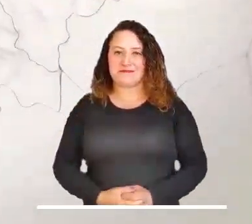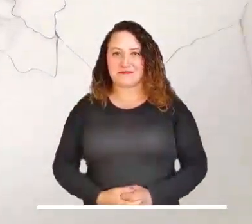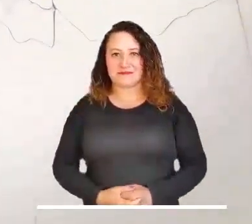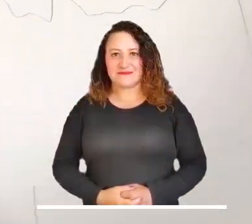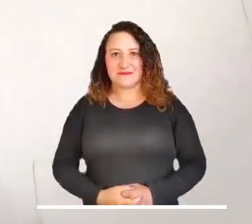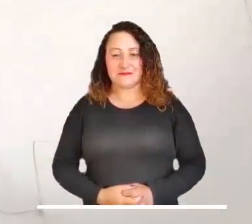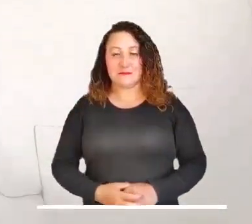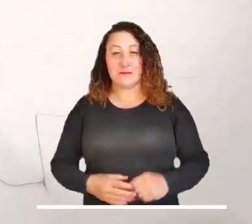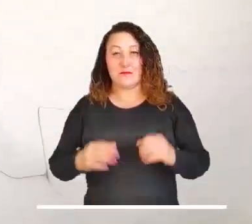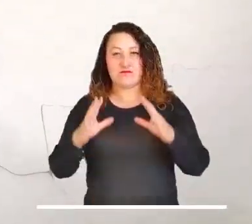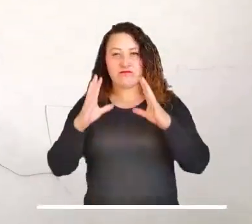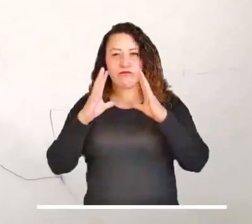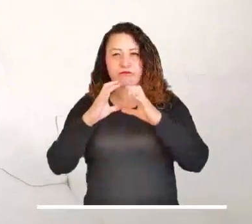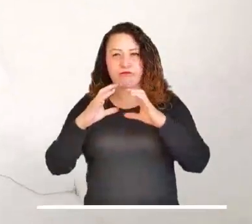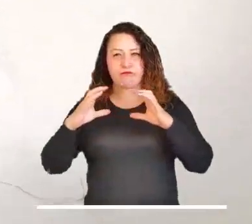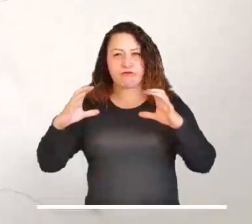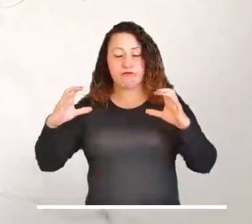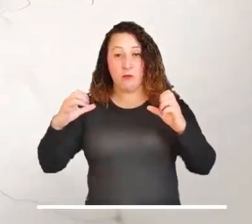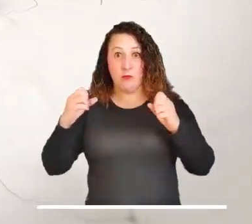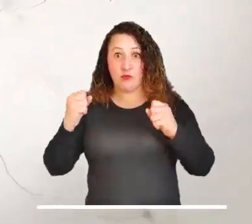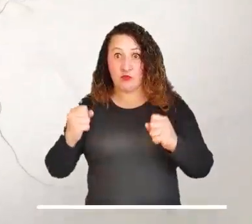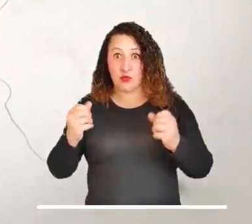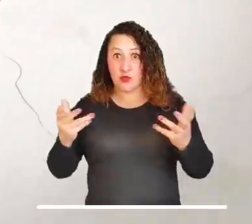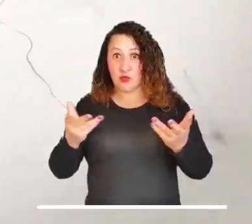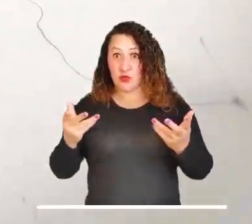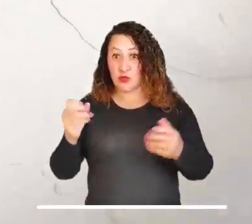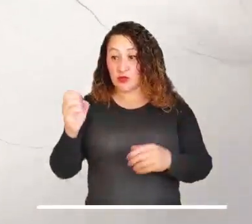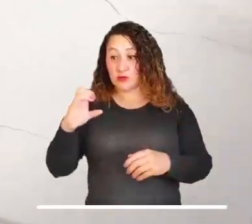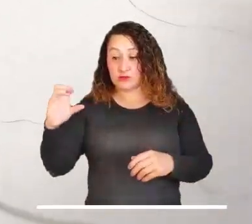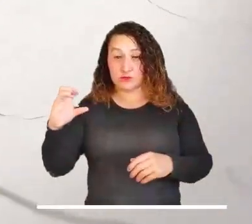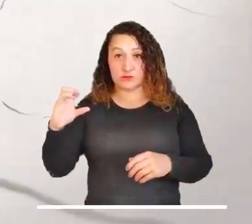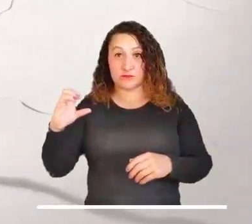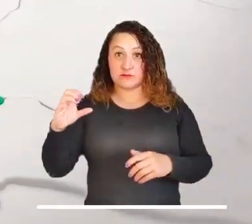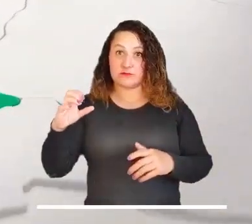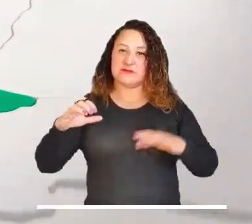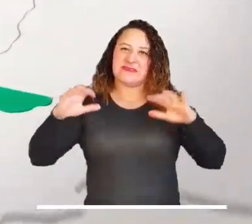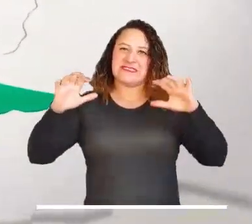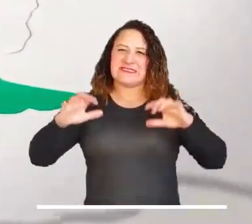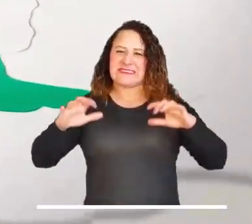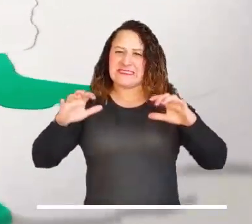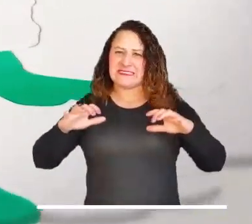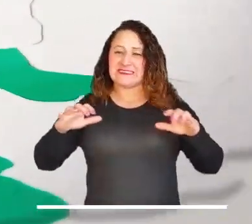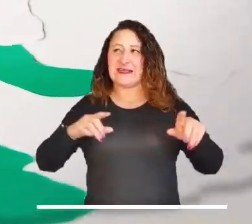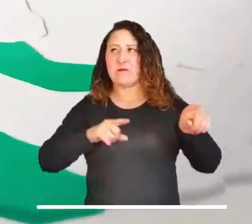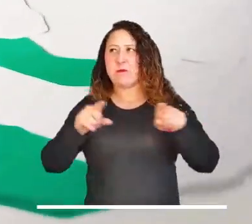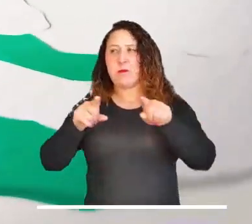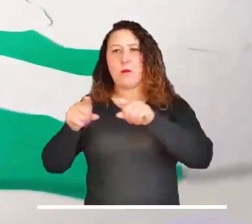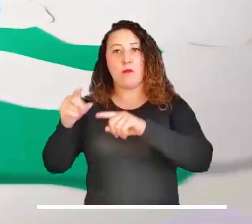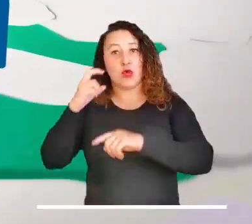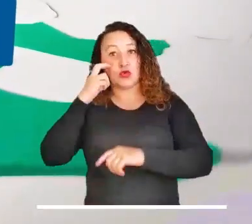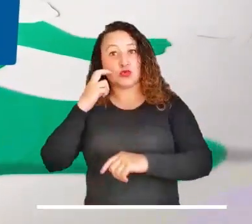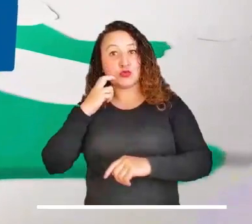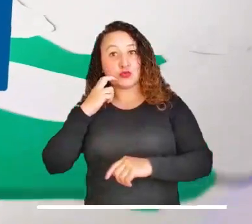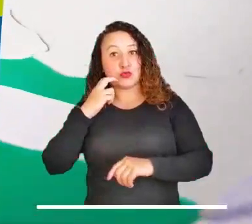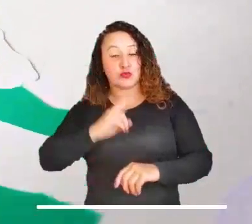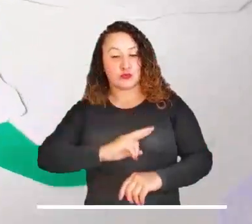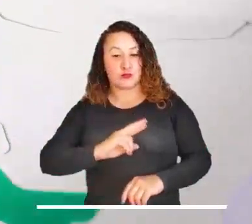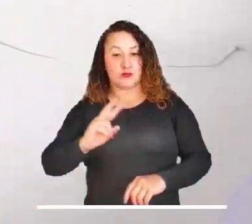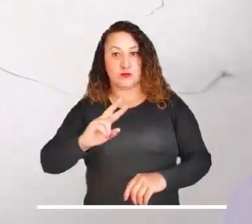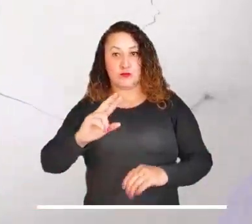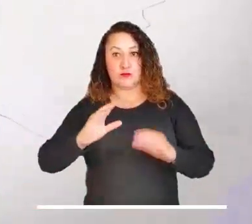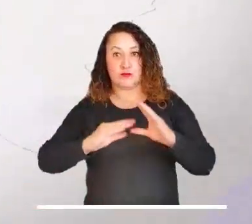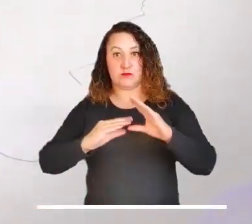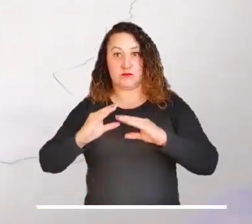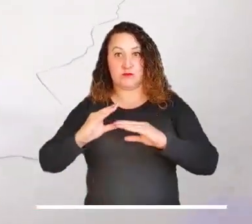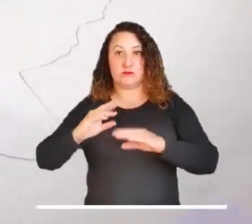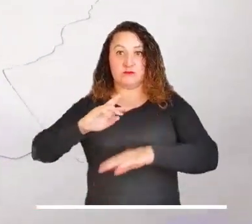El aumento de nubosidad que se experimentará al occidente del país provocará lluvias dispersas en los departamentos de Chocó,